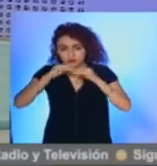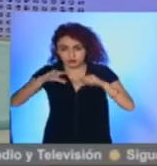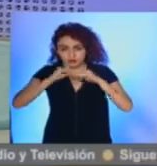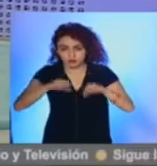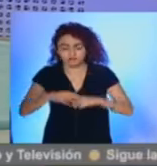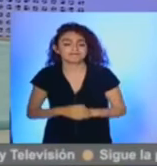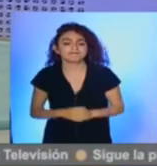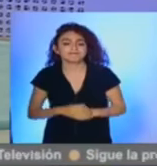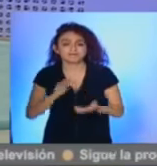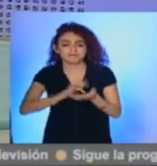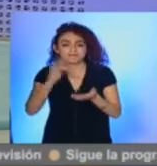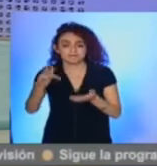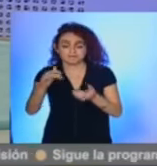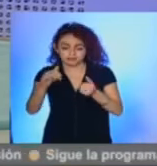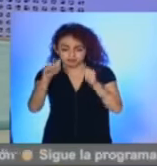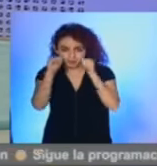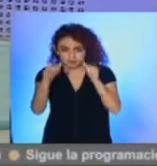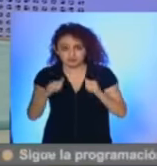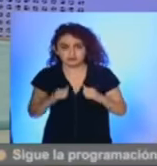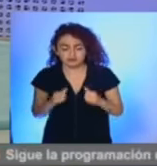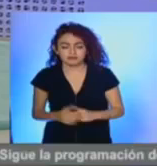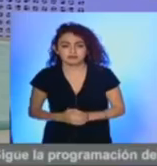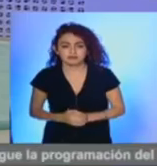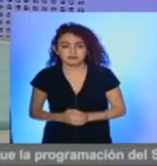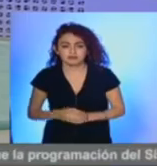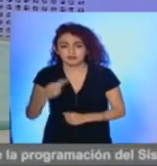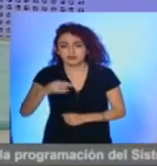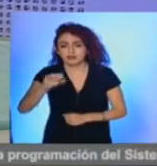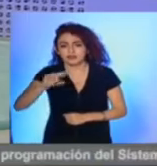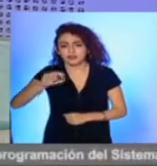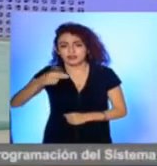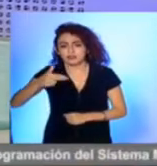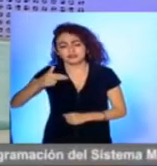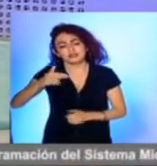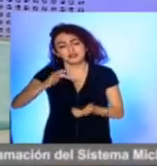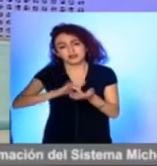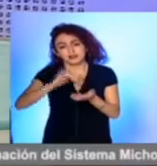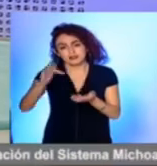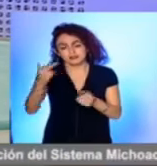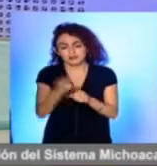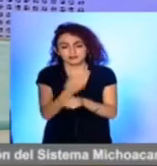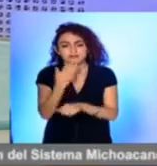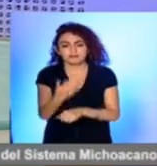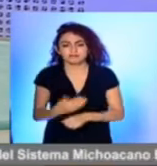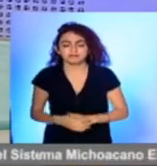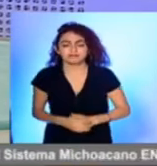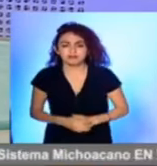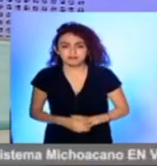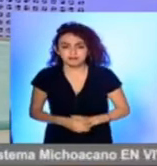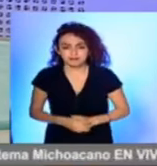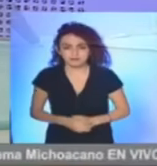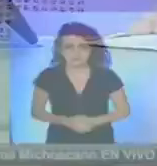informativo agradecemos y valoramos su atención mi nombre es Erick Serpa pasen la vida